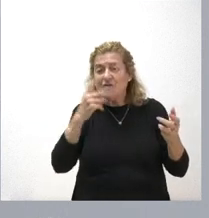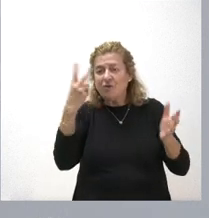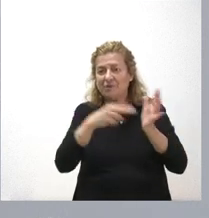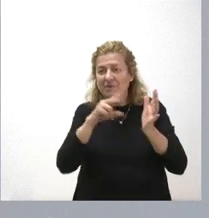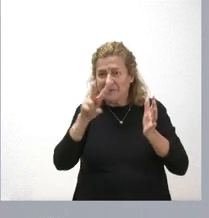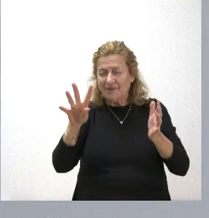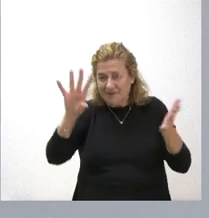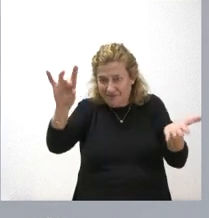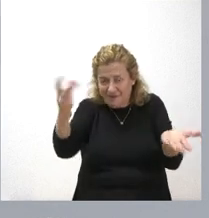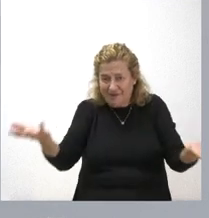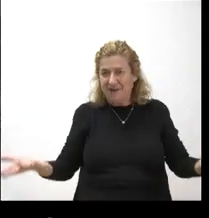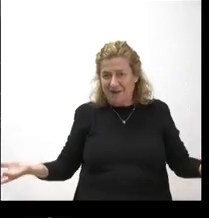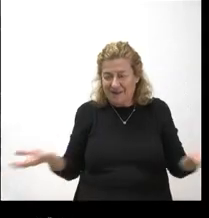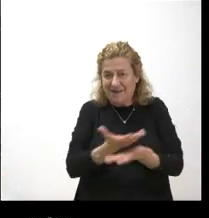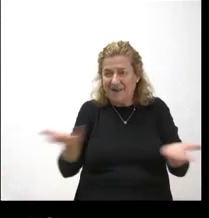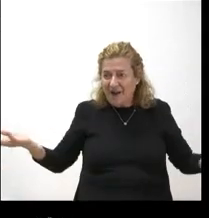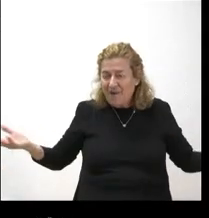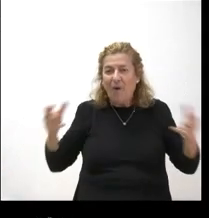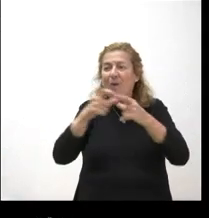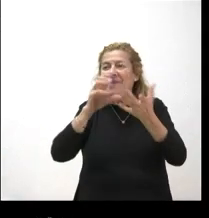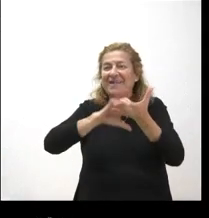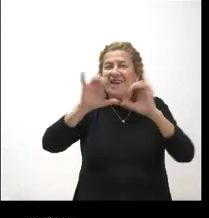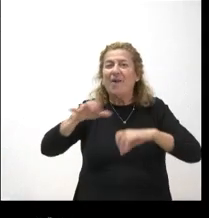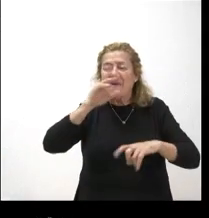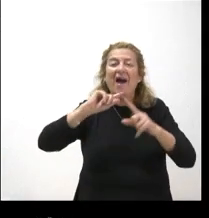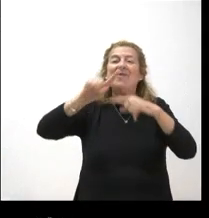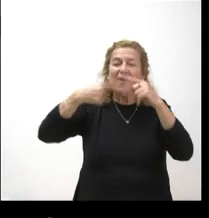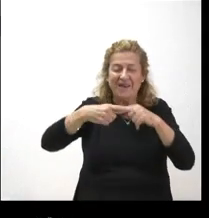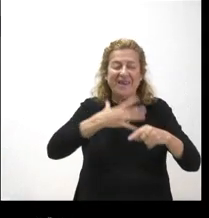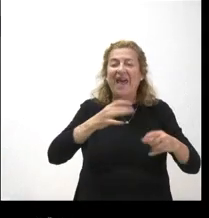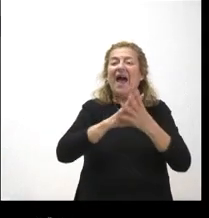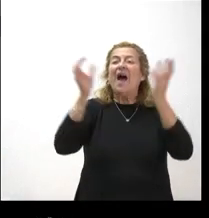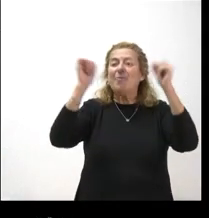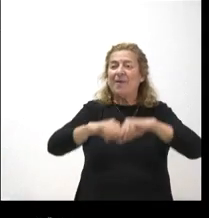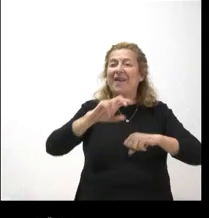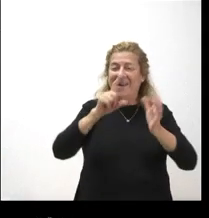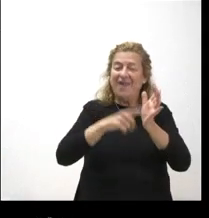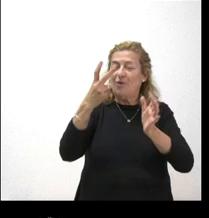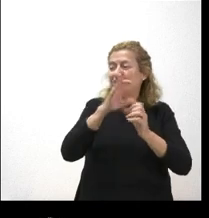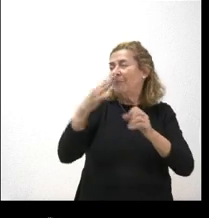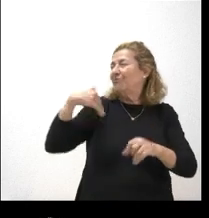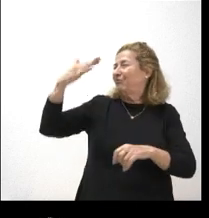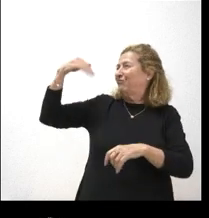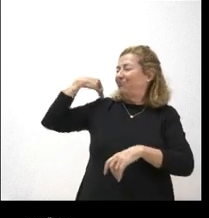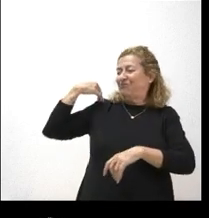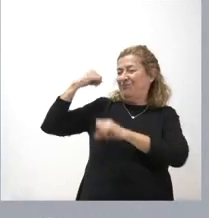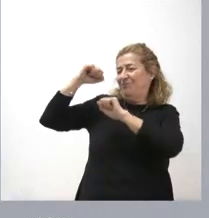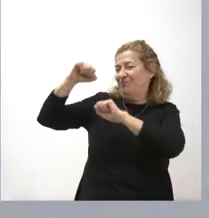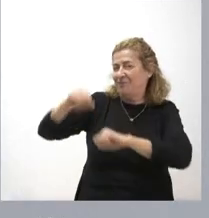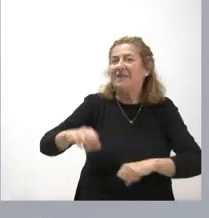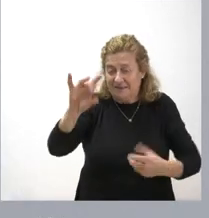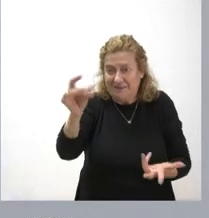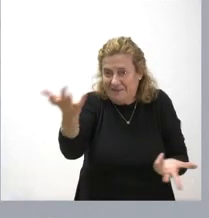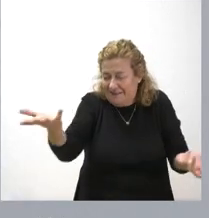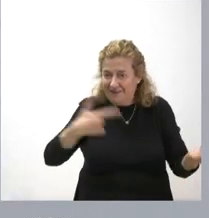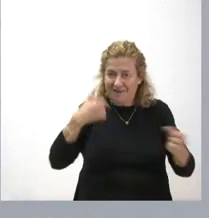Sí, le aclaro Si entre los propósitos que tiene la Junta para el próximo año están a aprobar estas dos leyes que llevan coleando unos meses Sí, estamos trabajando en ello y yo creo